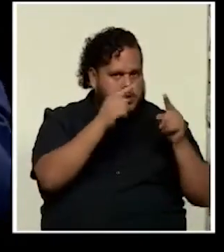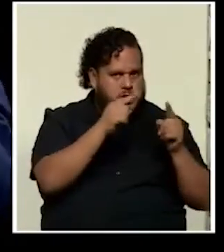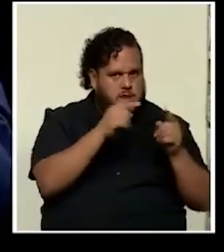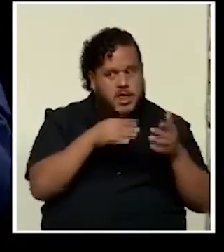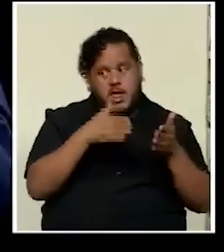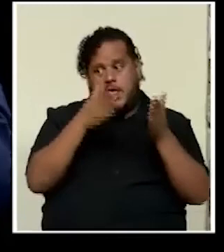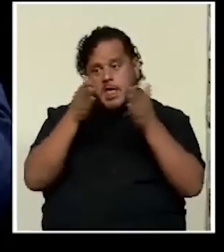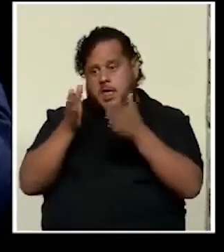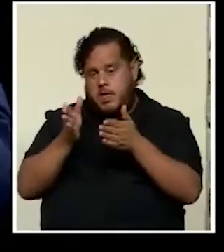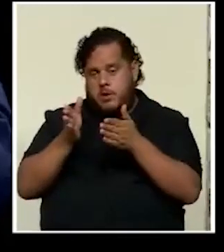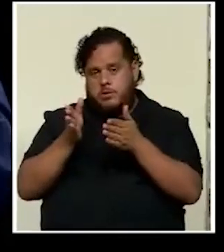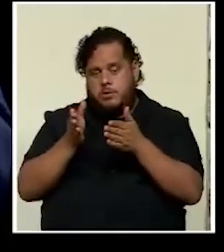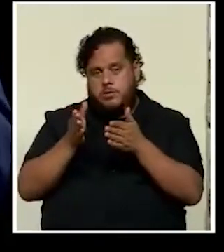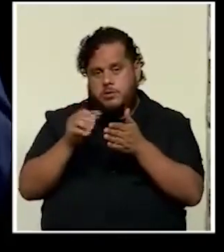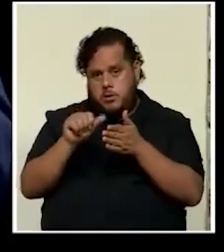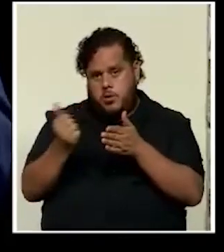otros